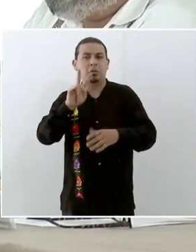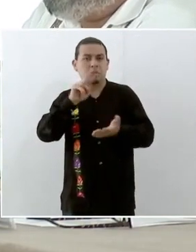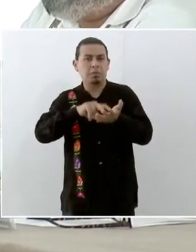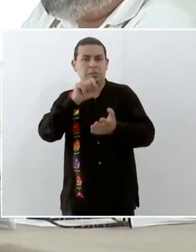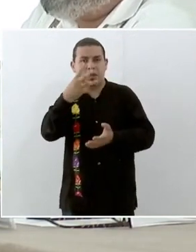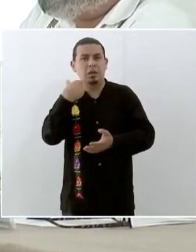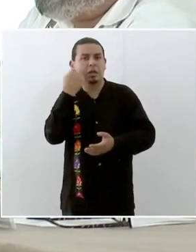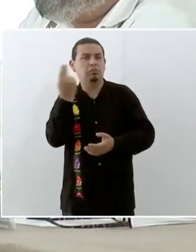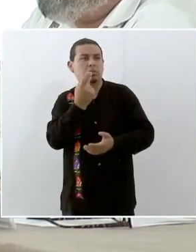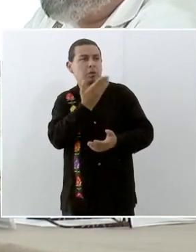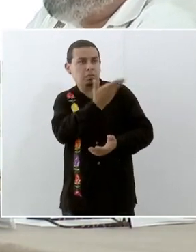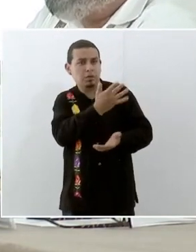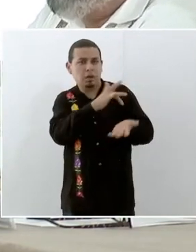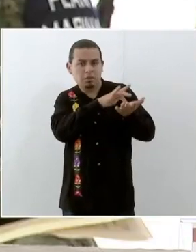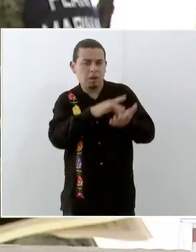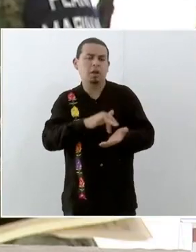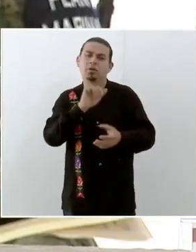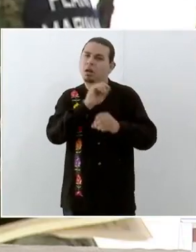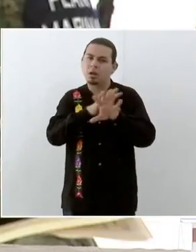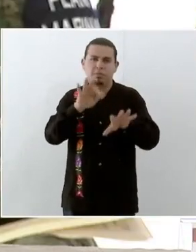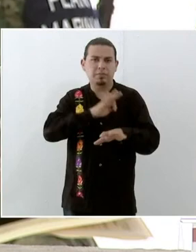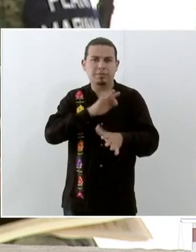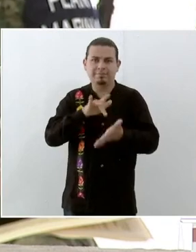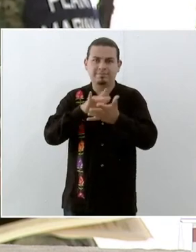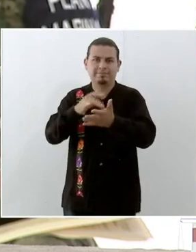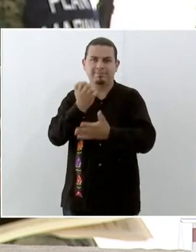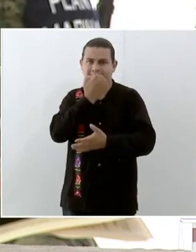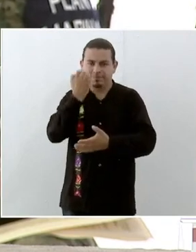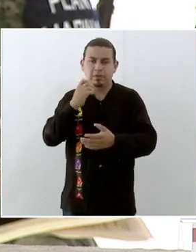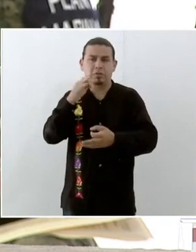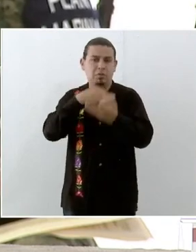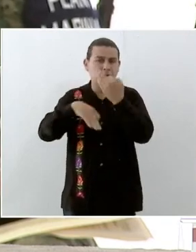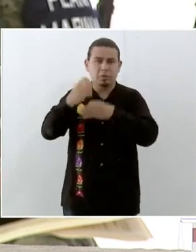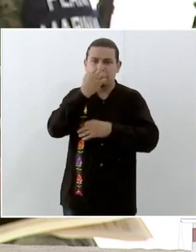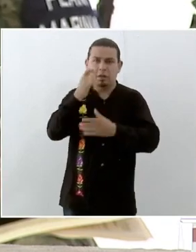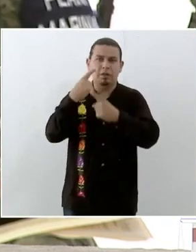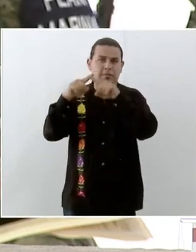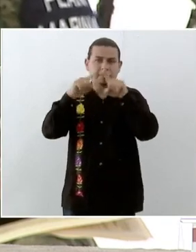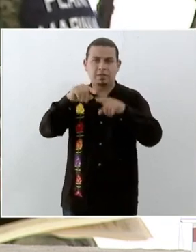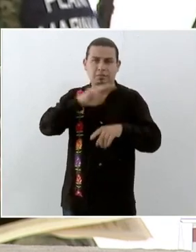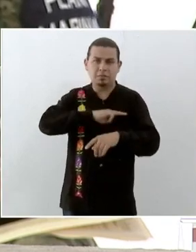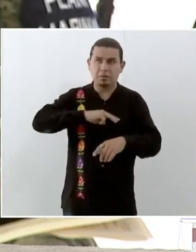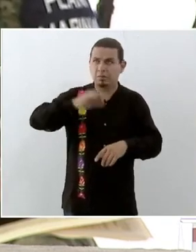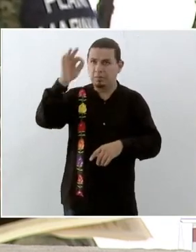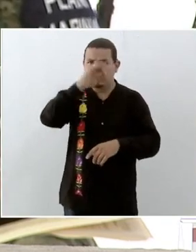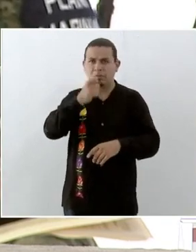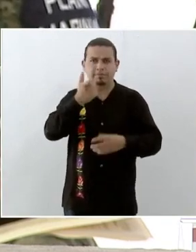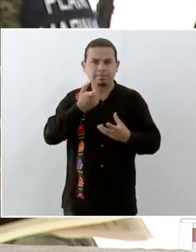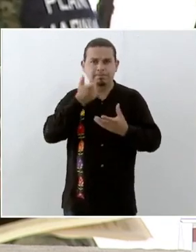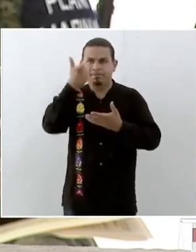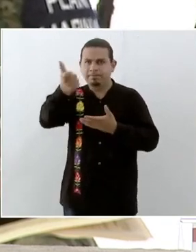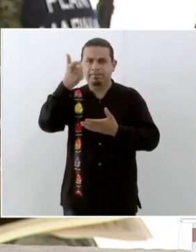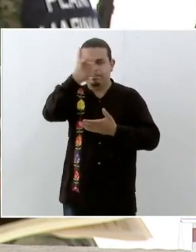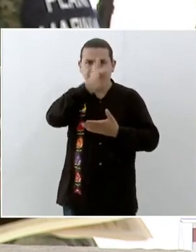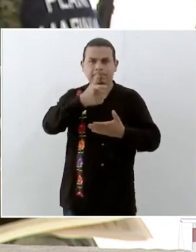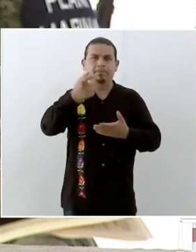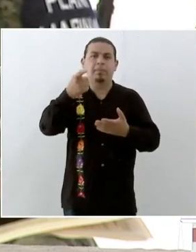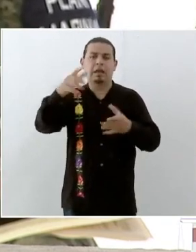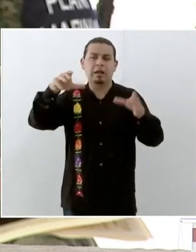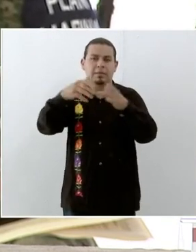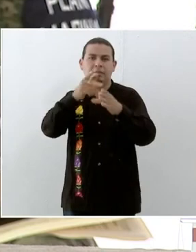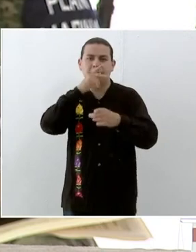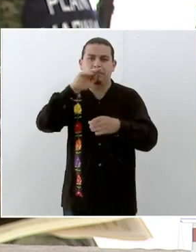y todas las escuelas de sus municipios van a recibir un apoyo directo a las sociedades de padres de familia